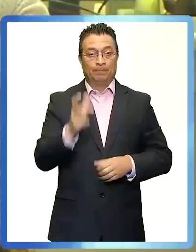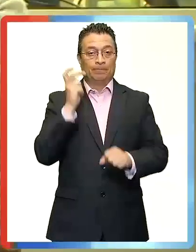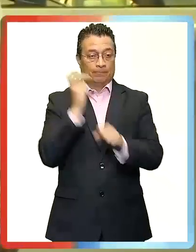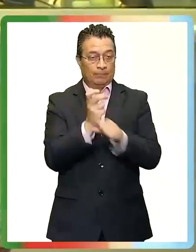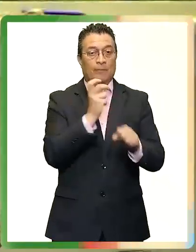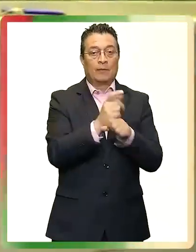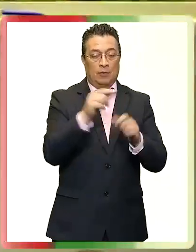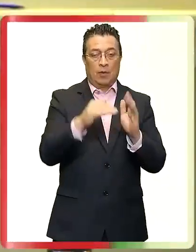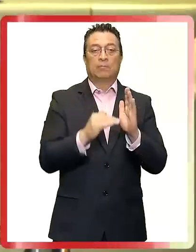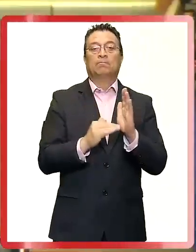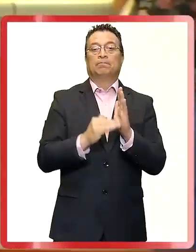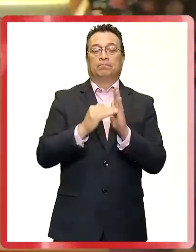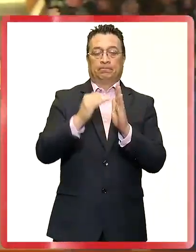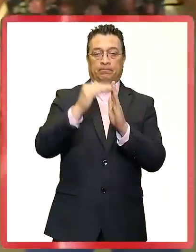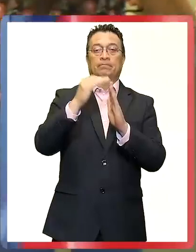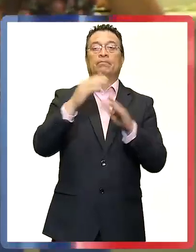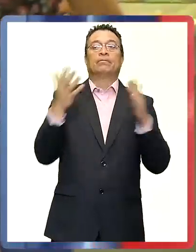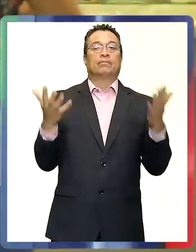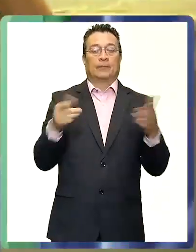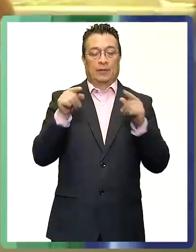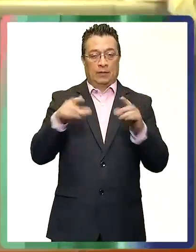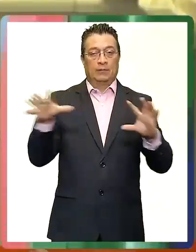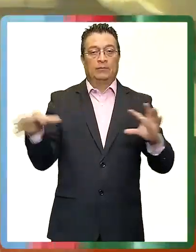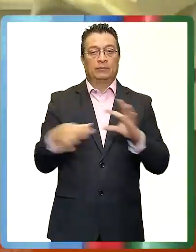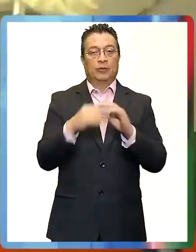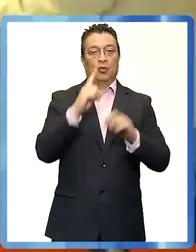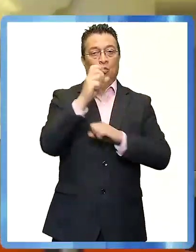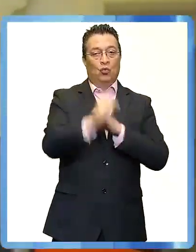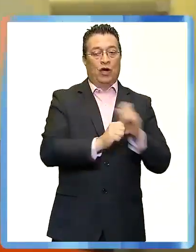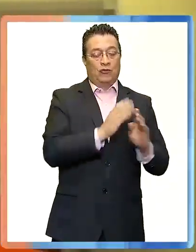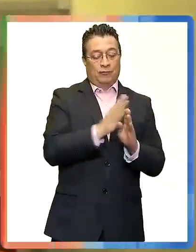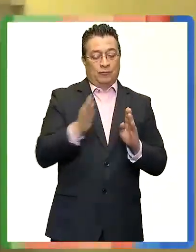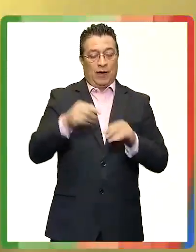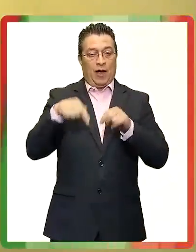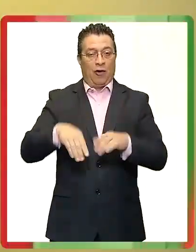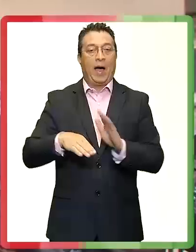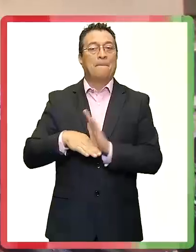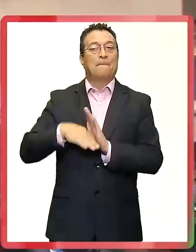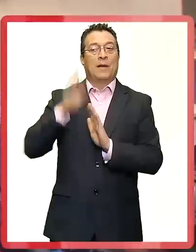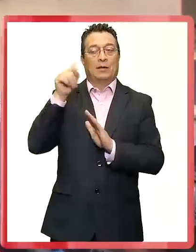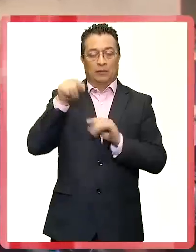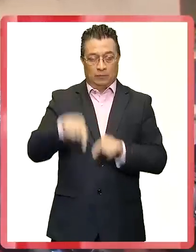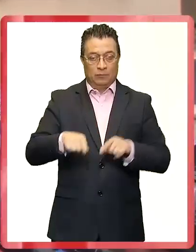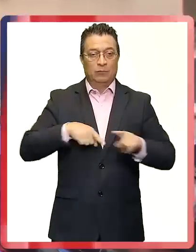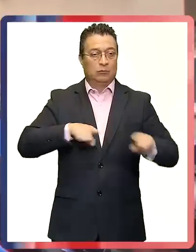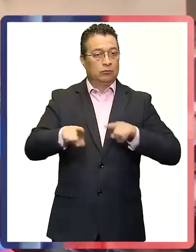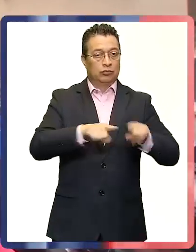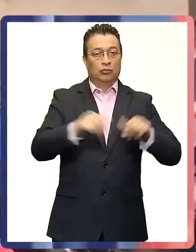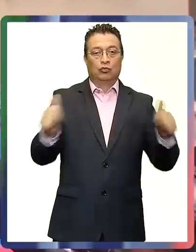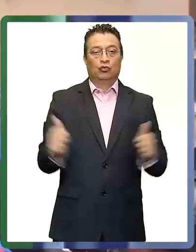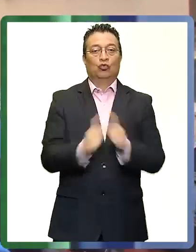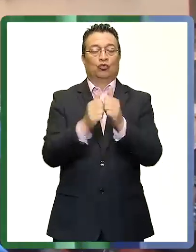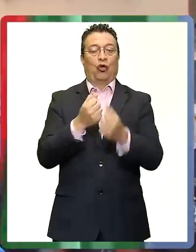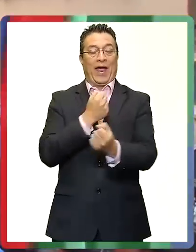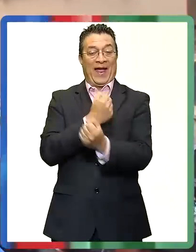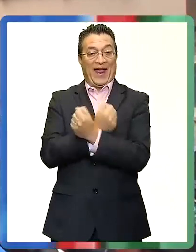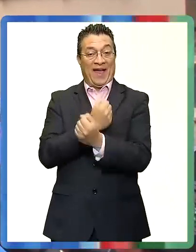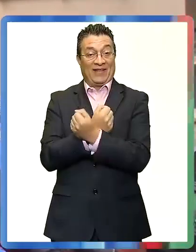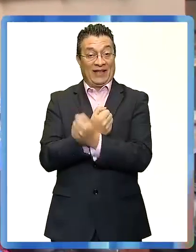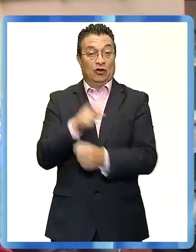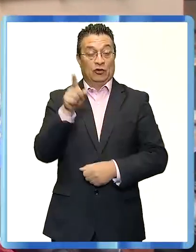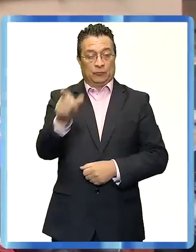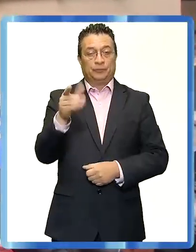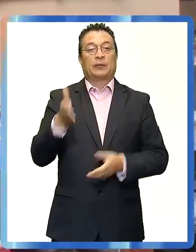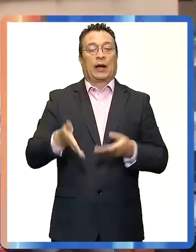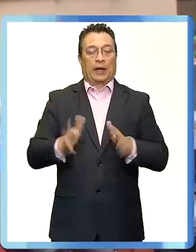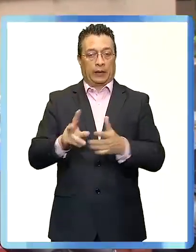la espera. Este delito se ve un poquito en crecimiento, que es la relación a lo del año. Y por eso también estamos haciendo esto en conjunto